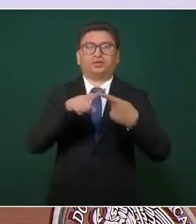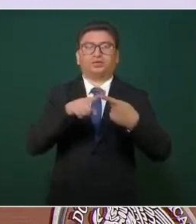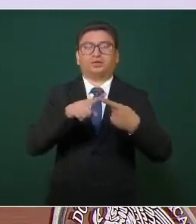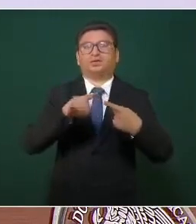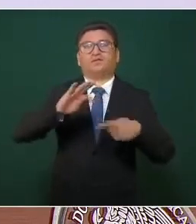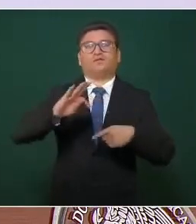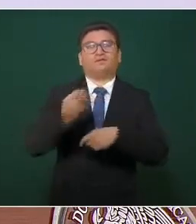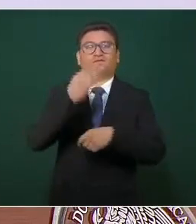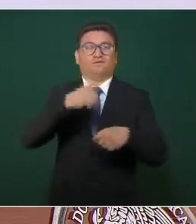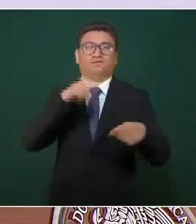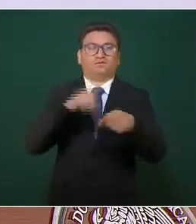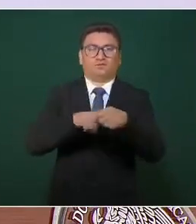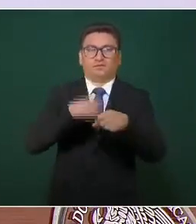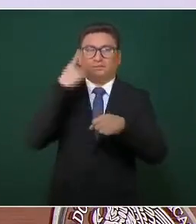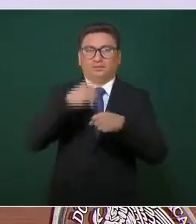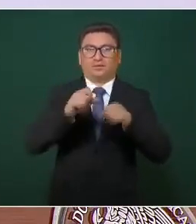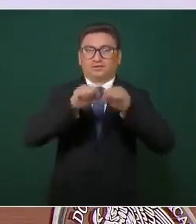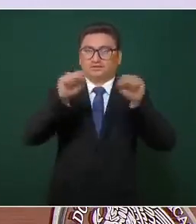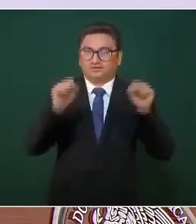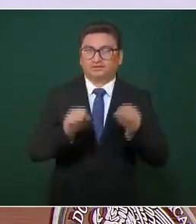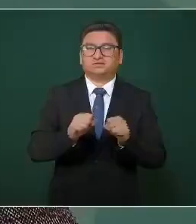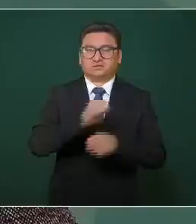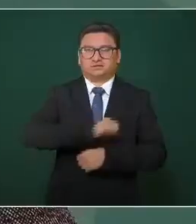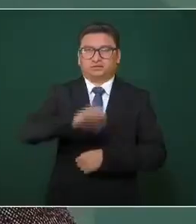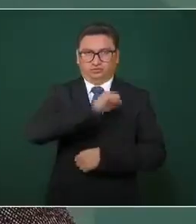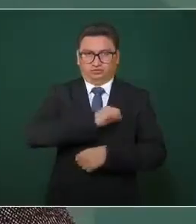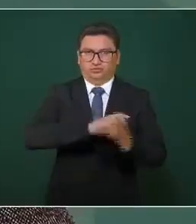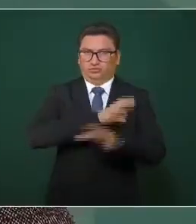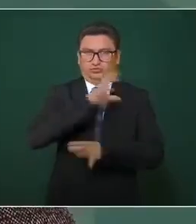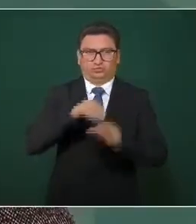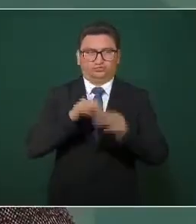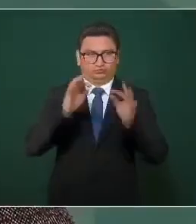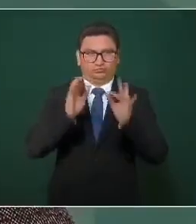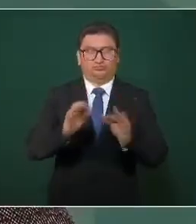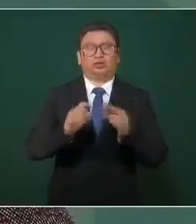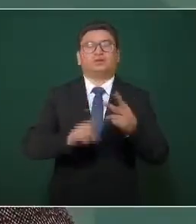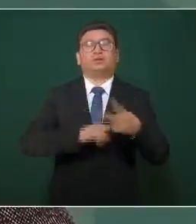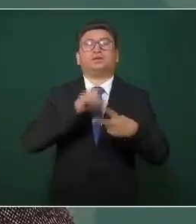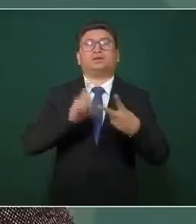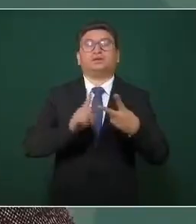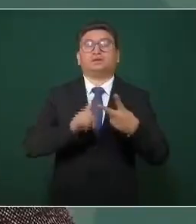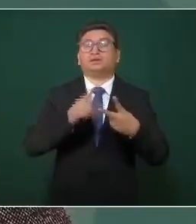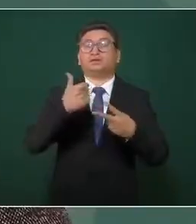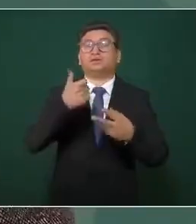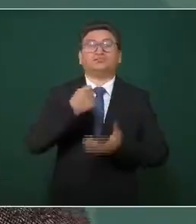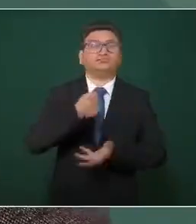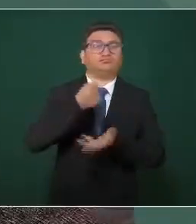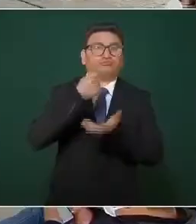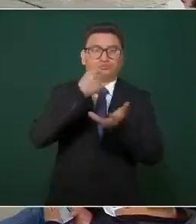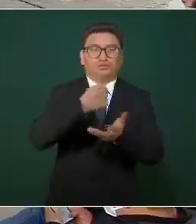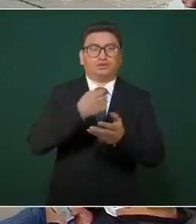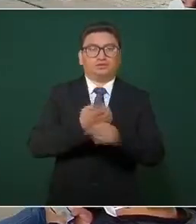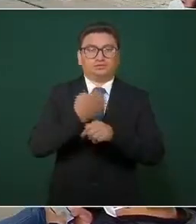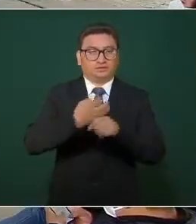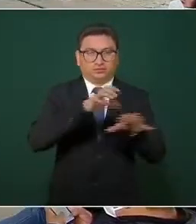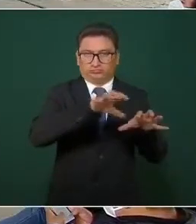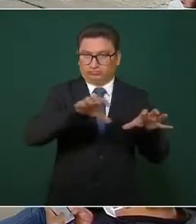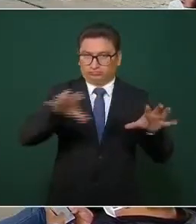federalizar el sistema de salud y concentrar los recursos entregados a los estados.